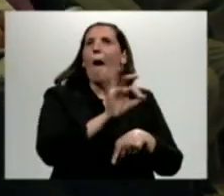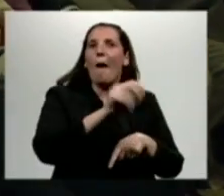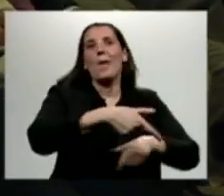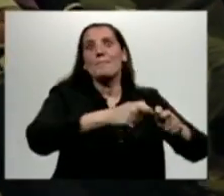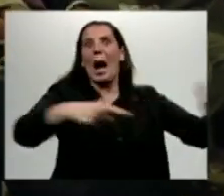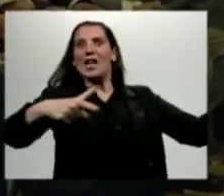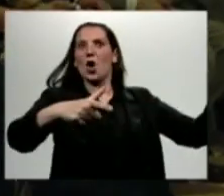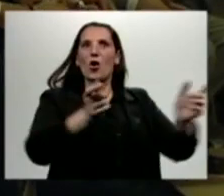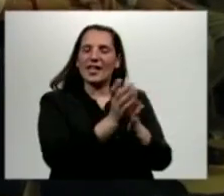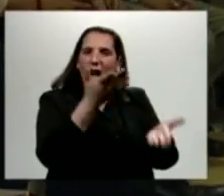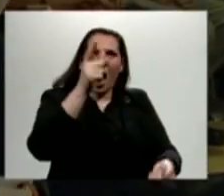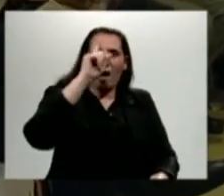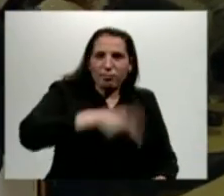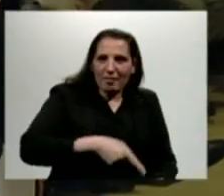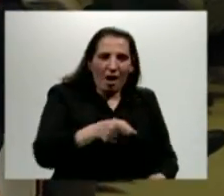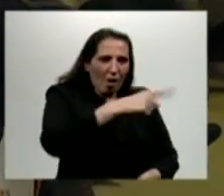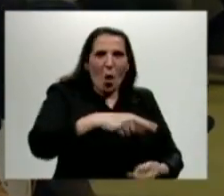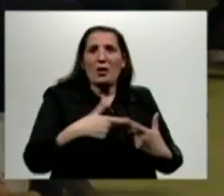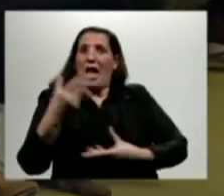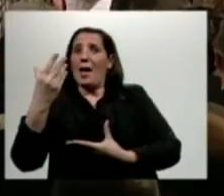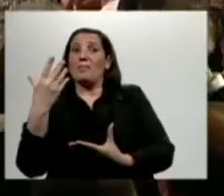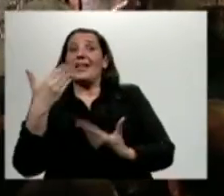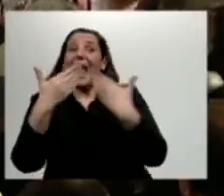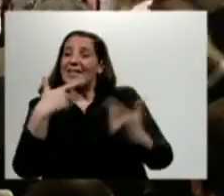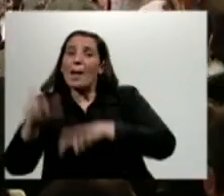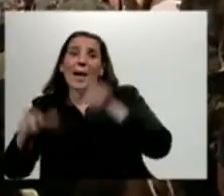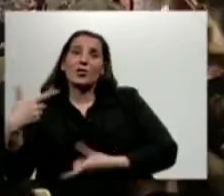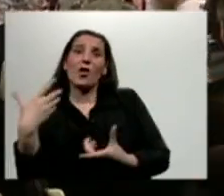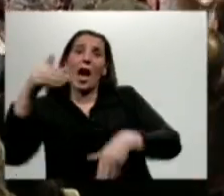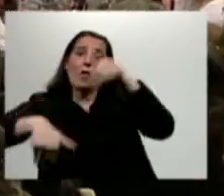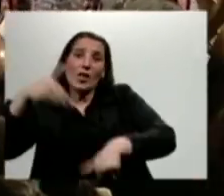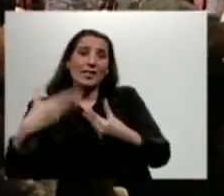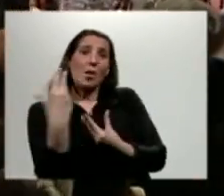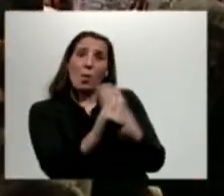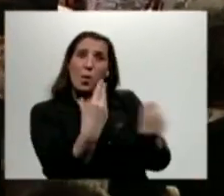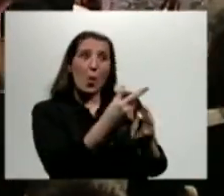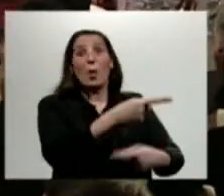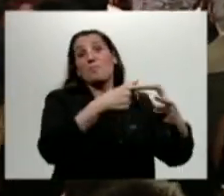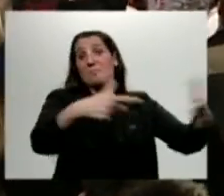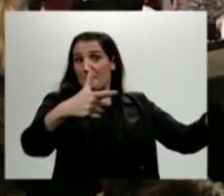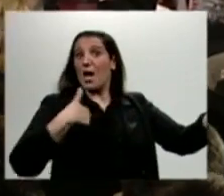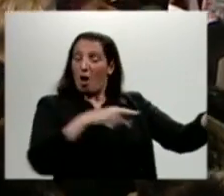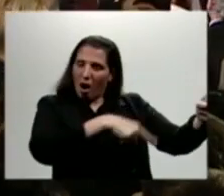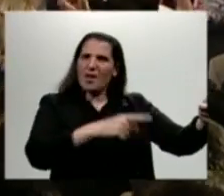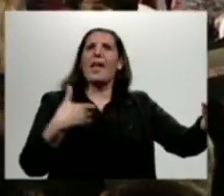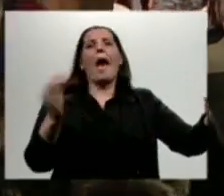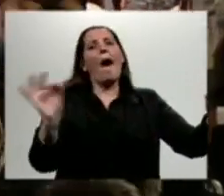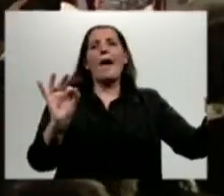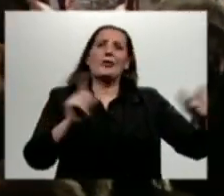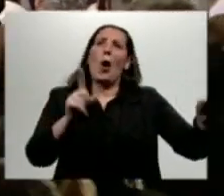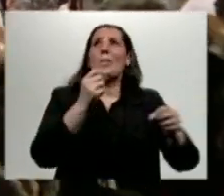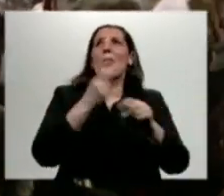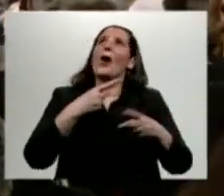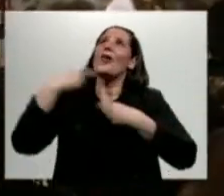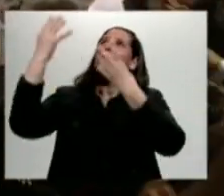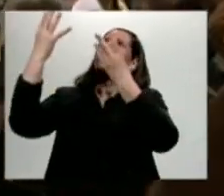porque se le ha otorgado la voluntad popular, porque tampoco estamos sentados acá en las bancas por obra del Espíritu Santo,